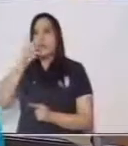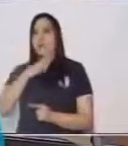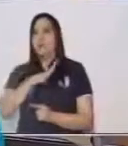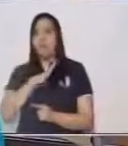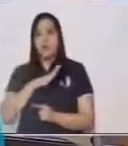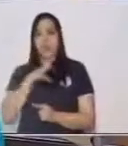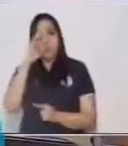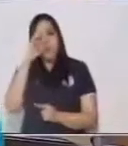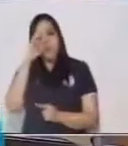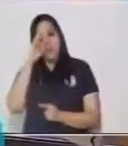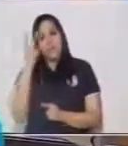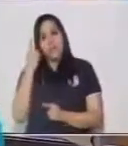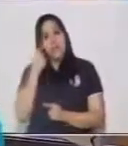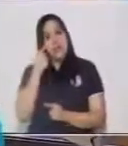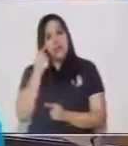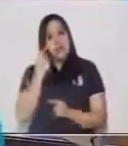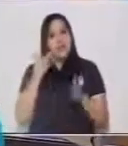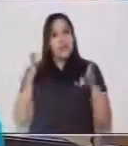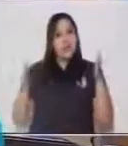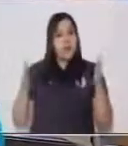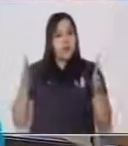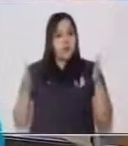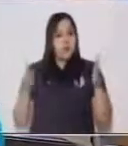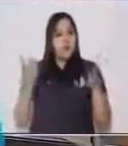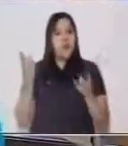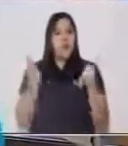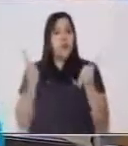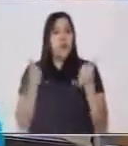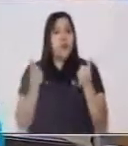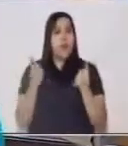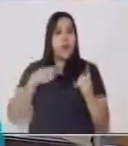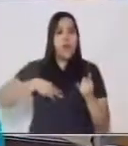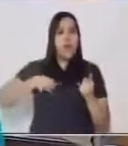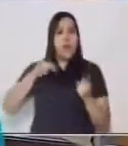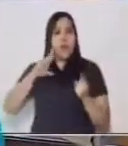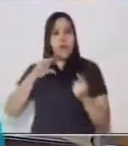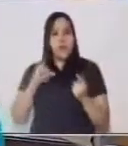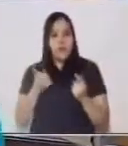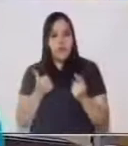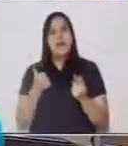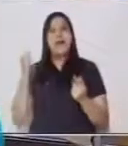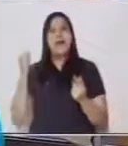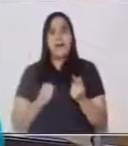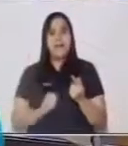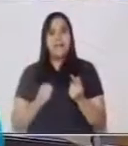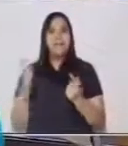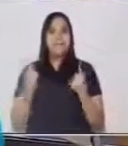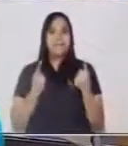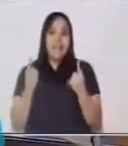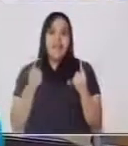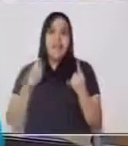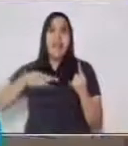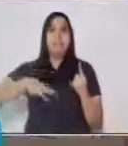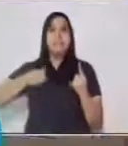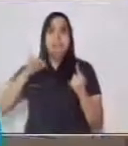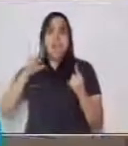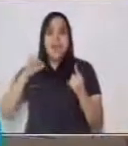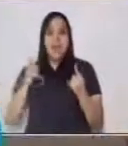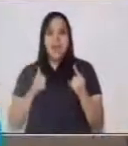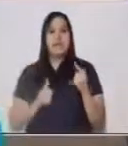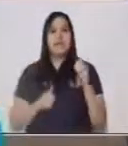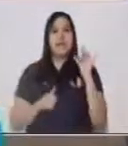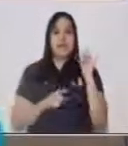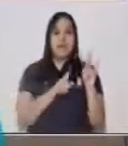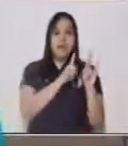¿Recuerdas tú cuál era la posición que tenía María? Exacto, María estaba en la posición número 8 y